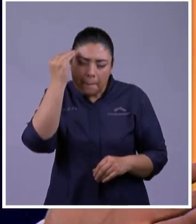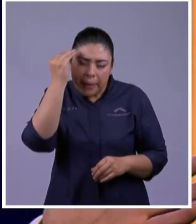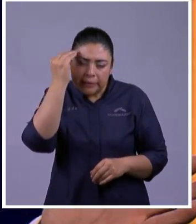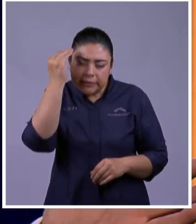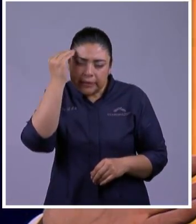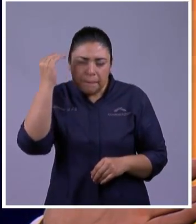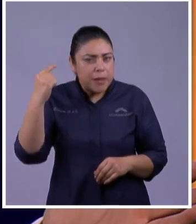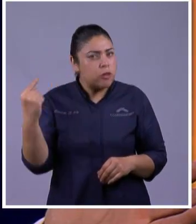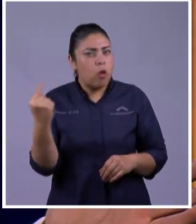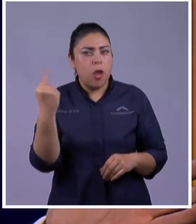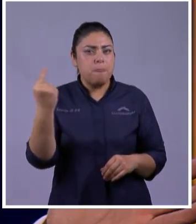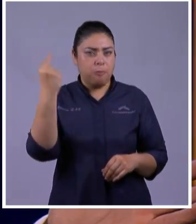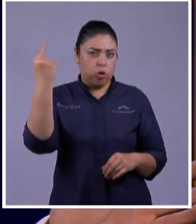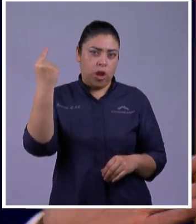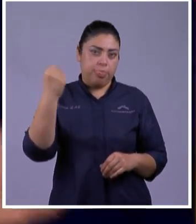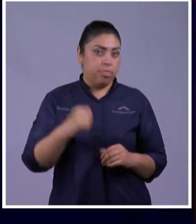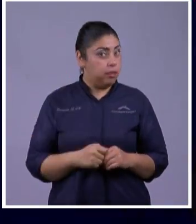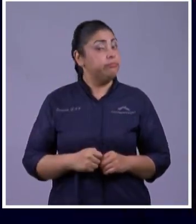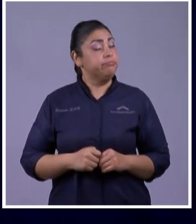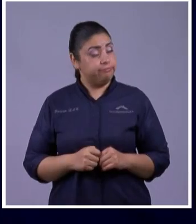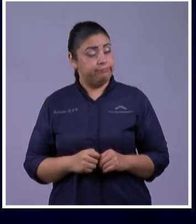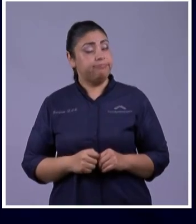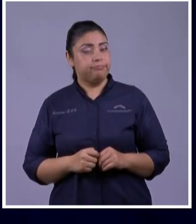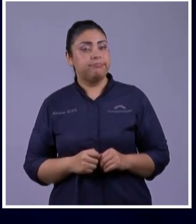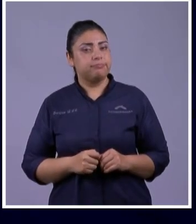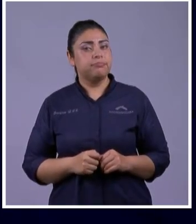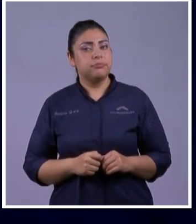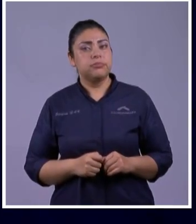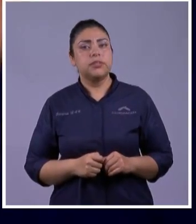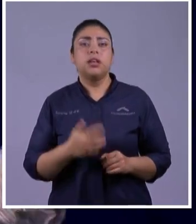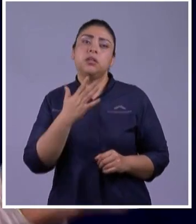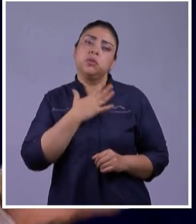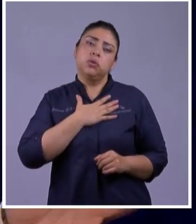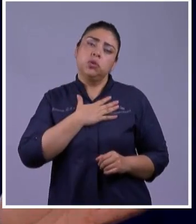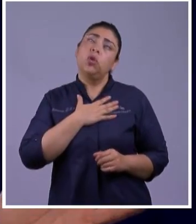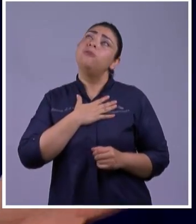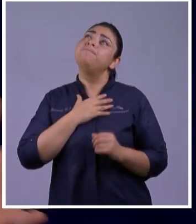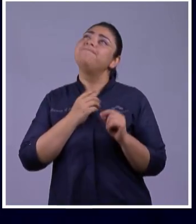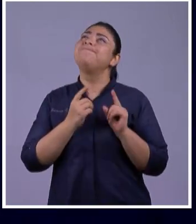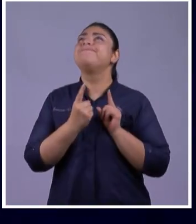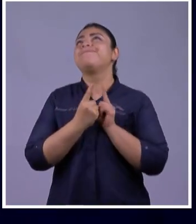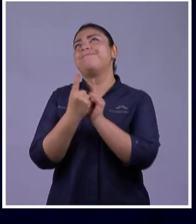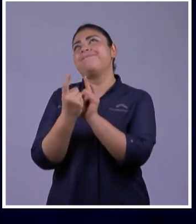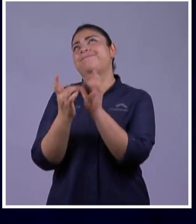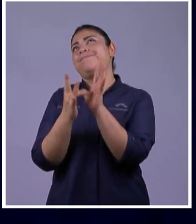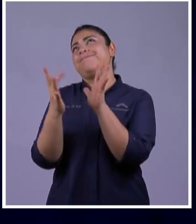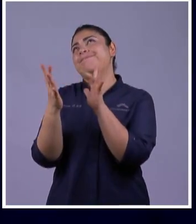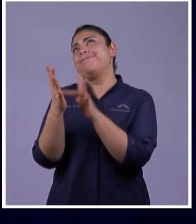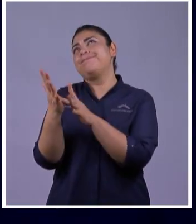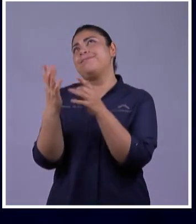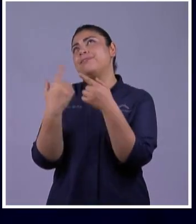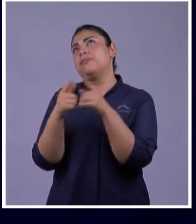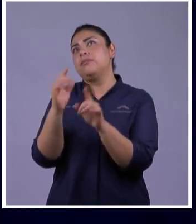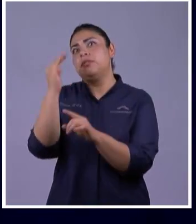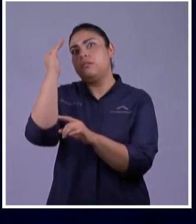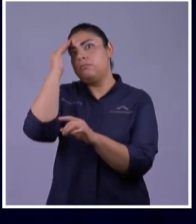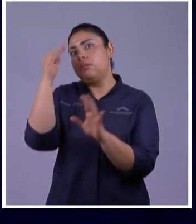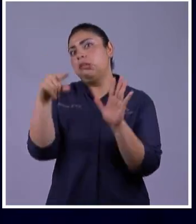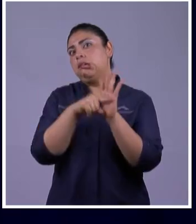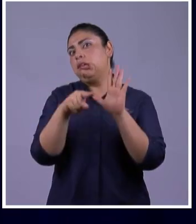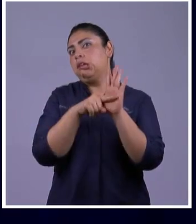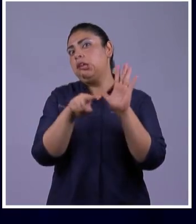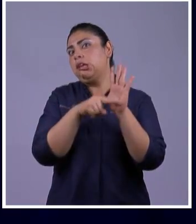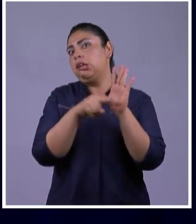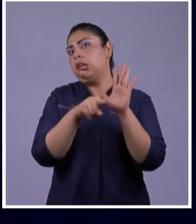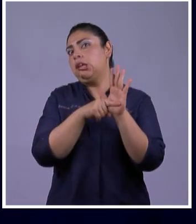de sus discípulos No puedes tú decir Soy discípulo de Jesús Con el pensamiento de los gentiles